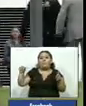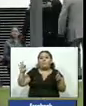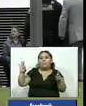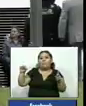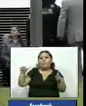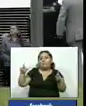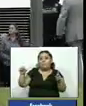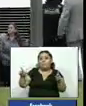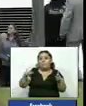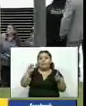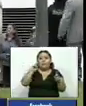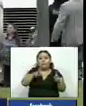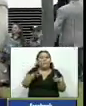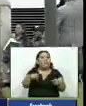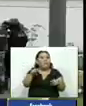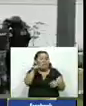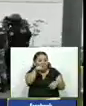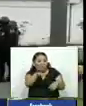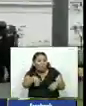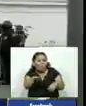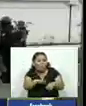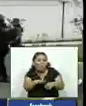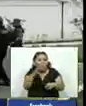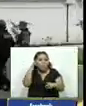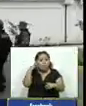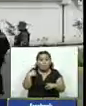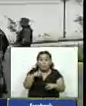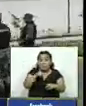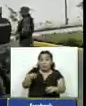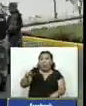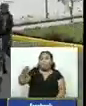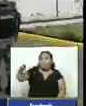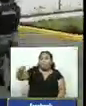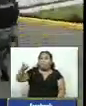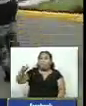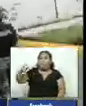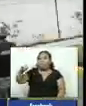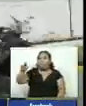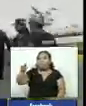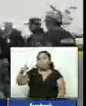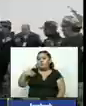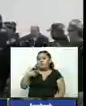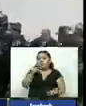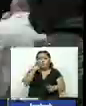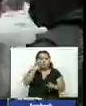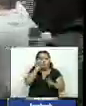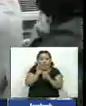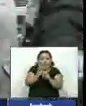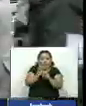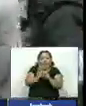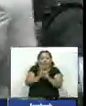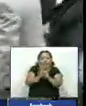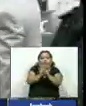Es el momento cuando la prefecta de Tichincha Paola Pavón llega a la asamblea nacional fuertemente custodiada